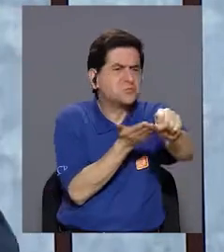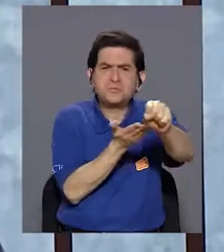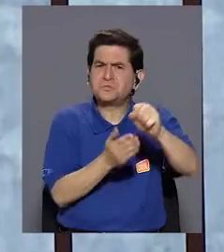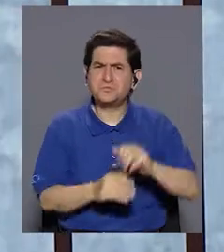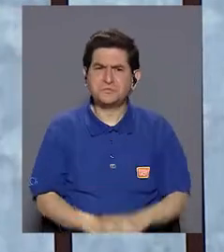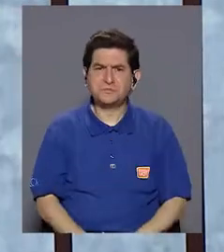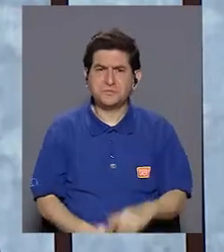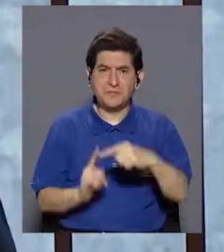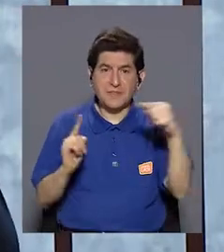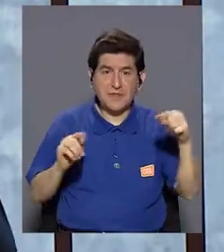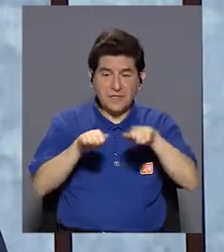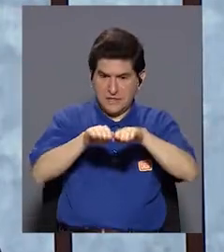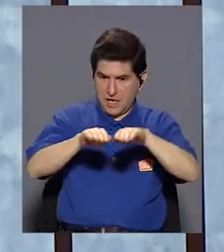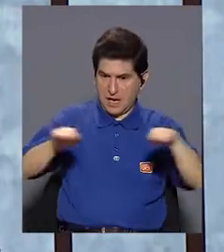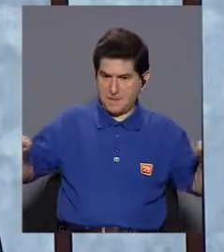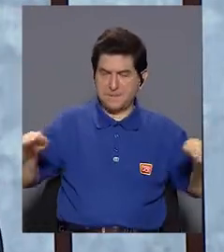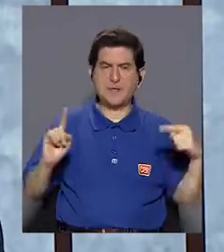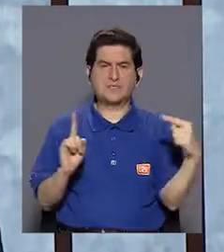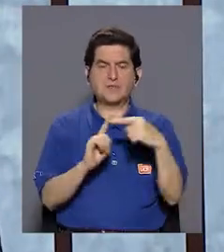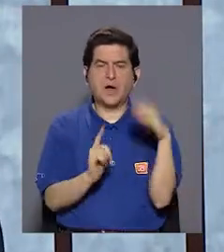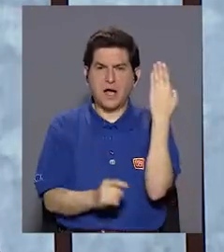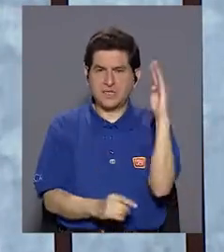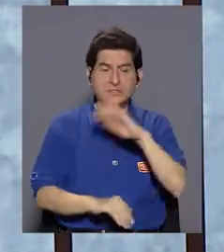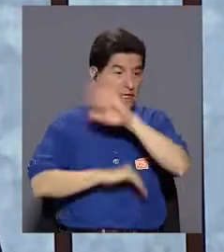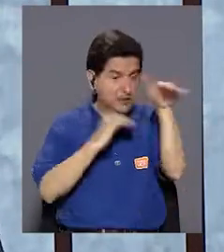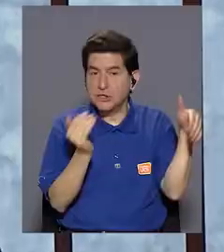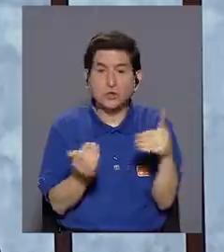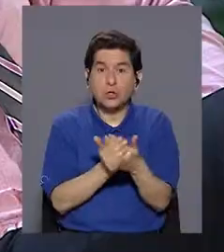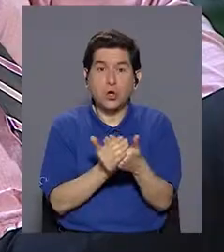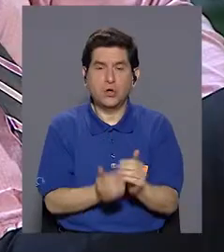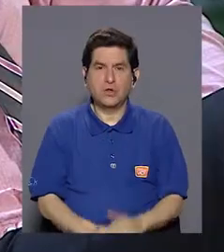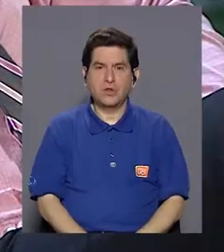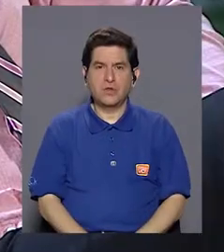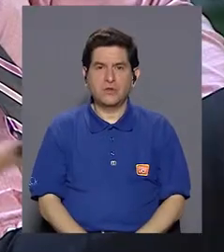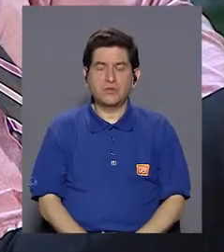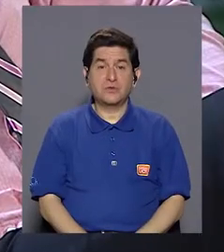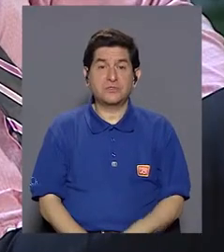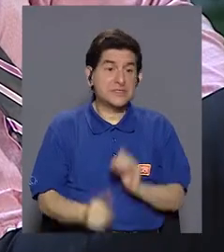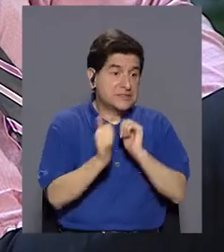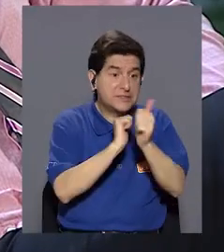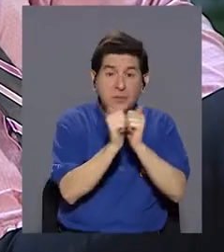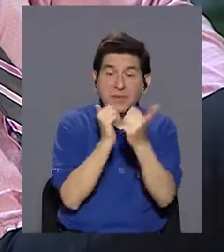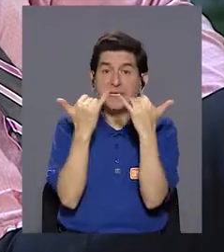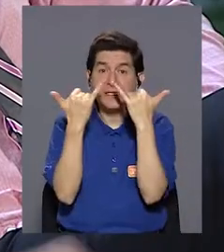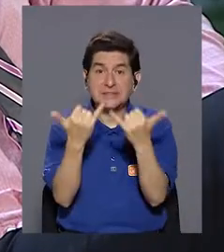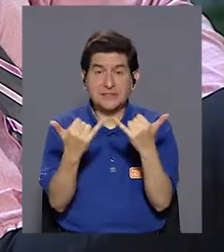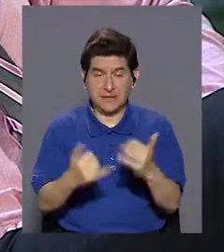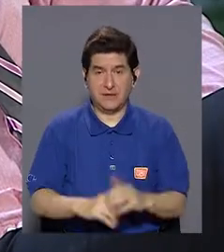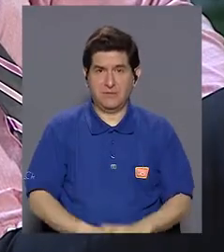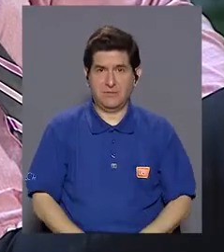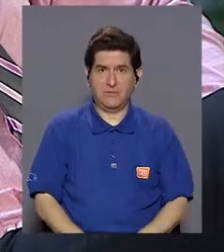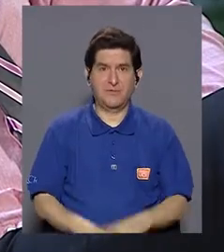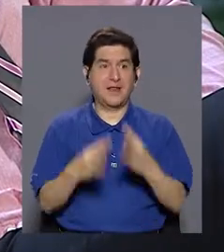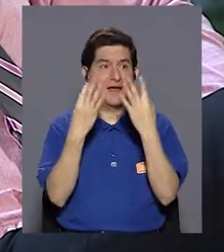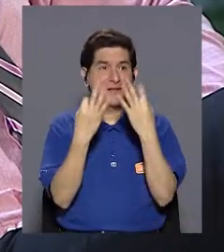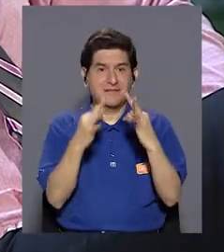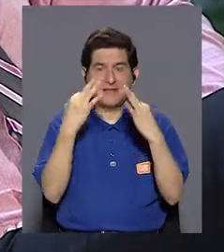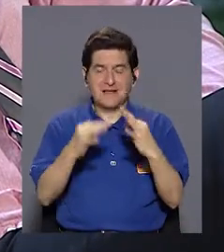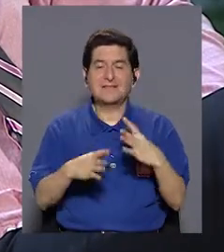¿verdad?, desde el piso hasta el baño, hasta todo, y entonces hay una competencia entre la